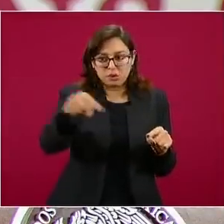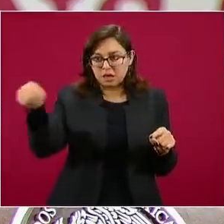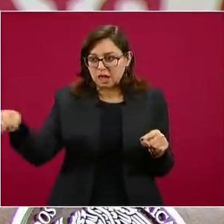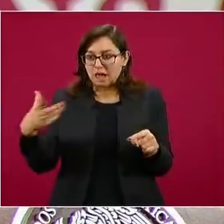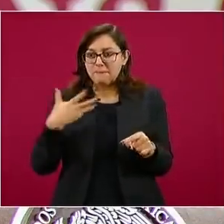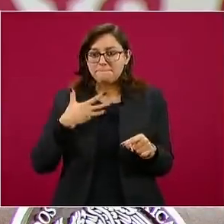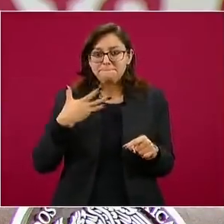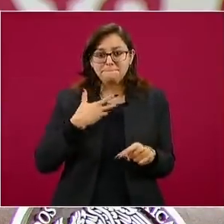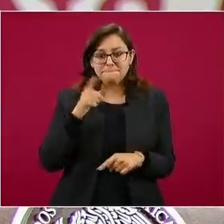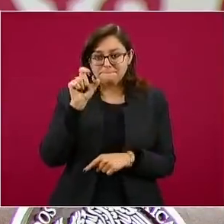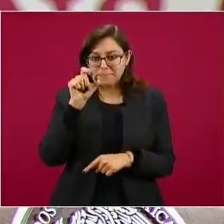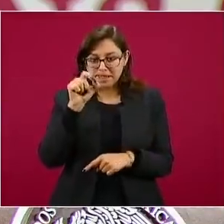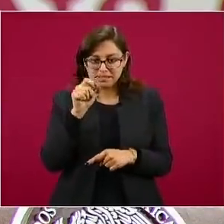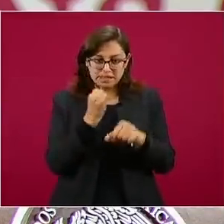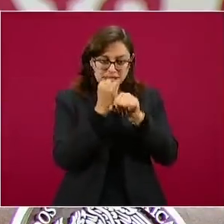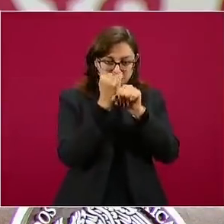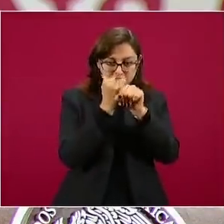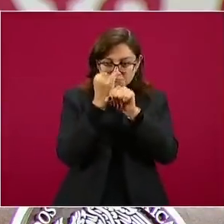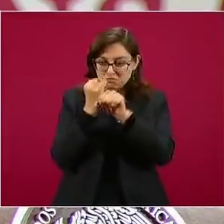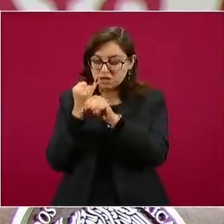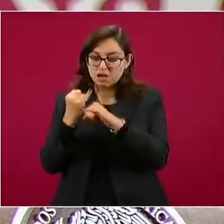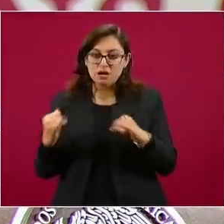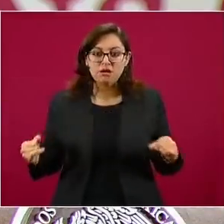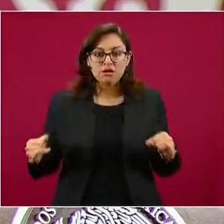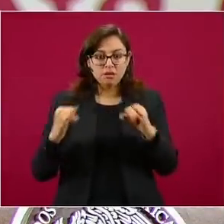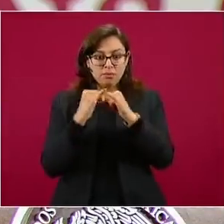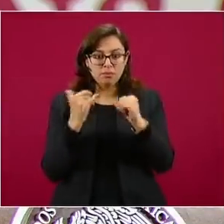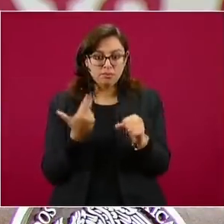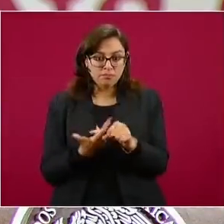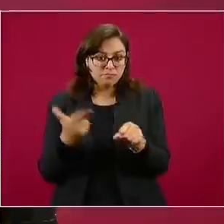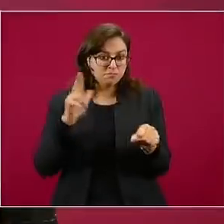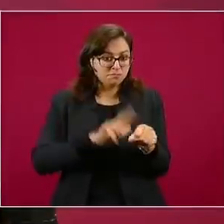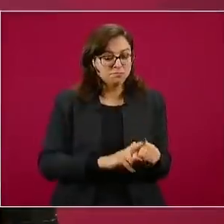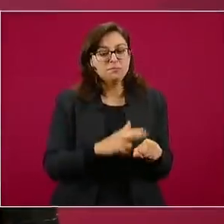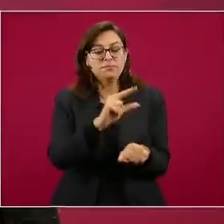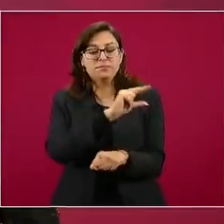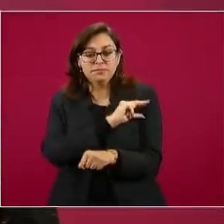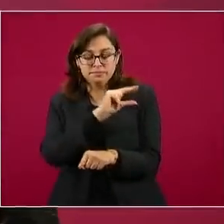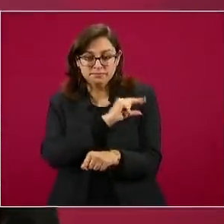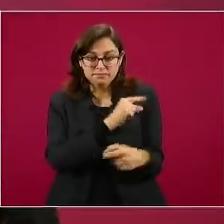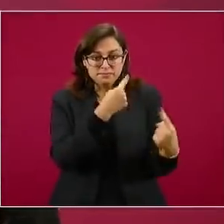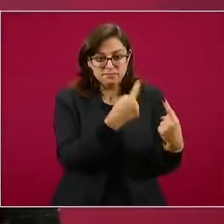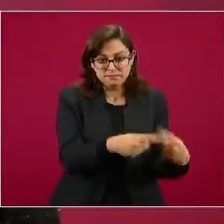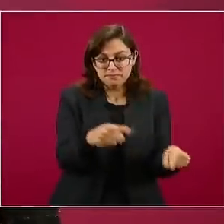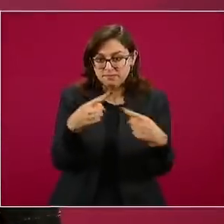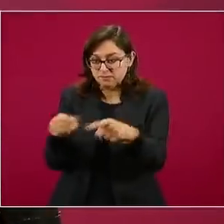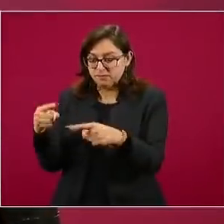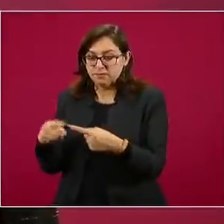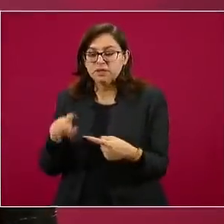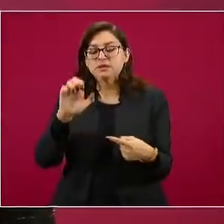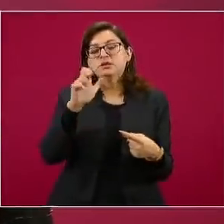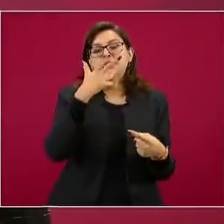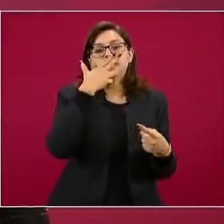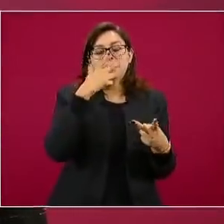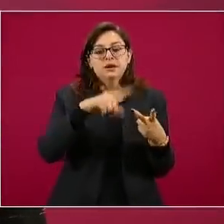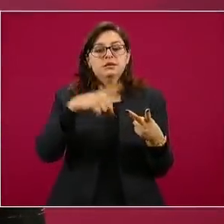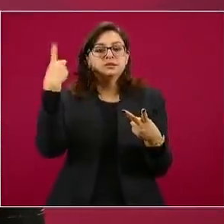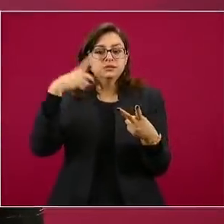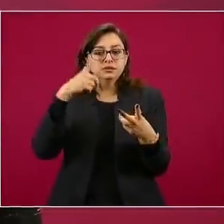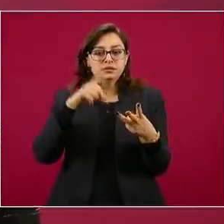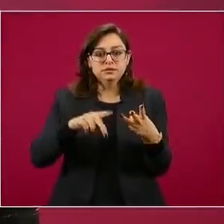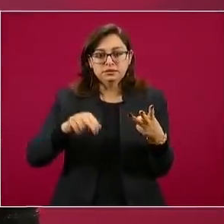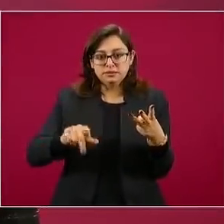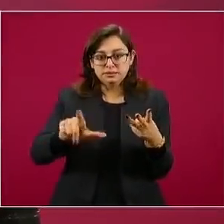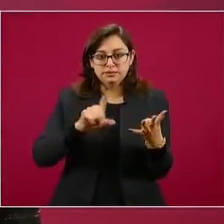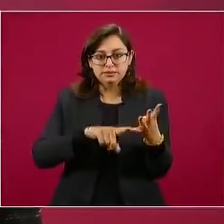centros de investigación entre institutos y hospitales públicos y privados en los estados de Chihuahua, Durango, Nuevo